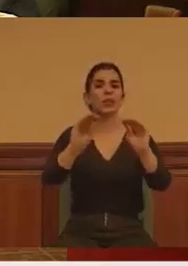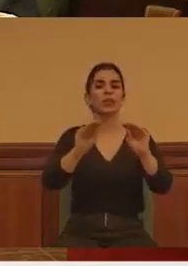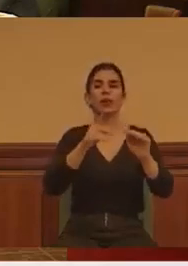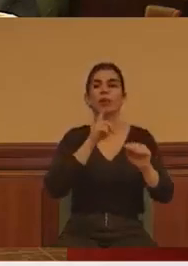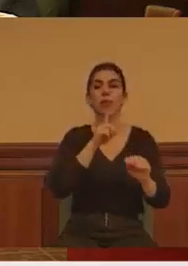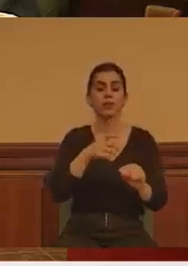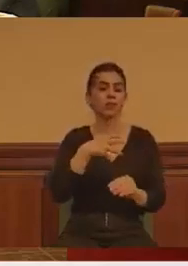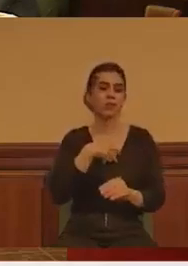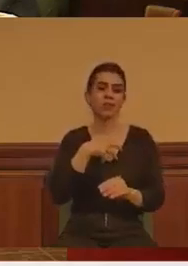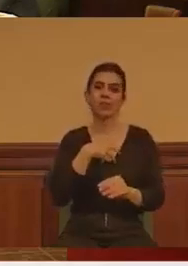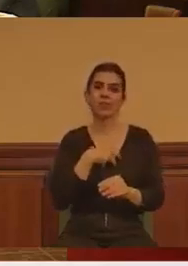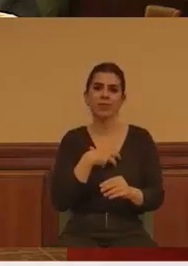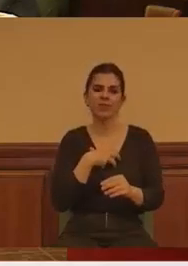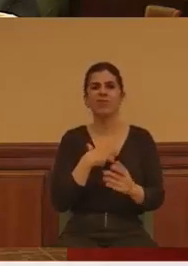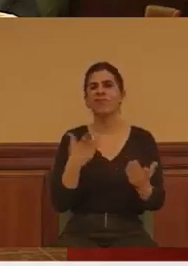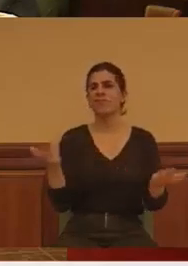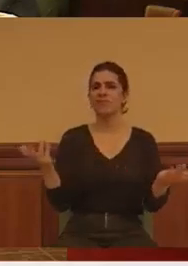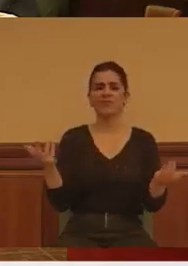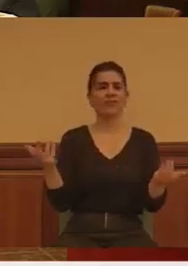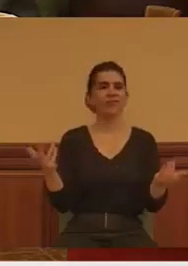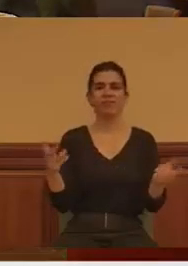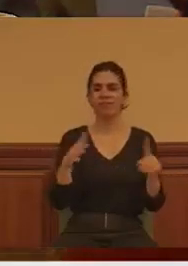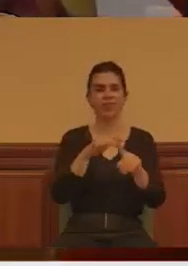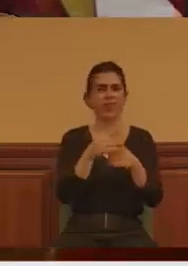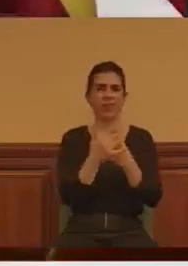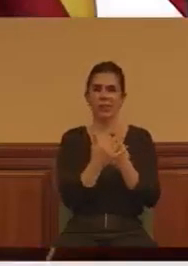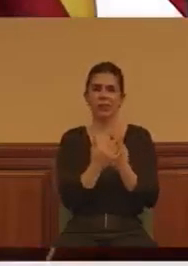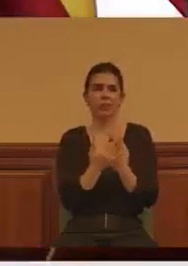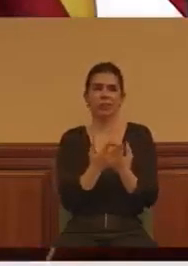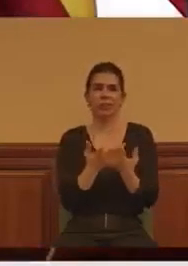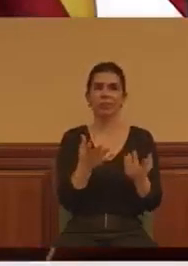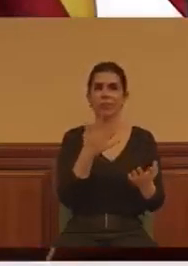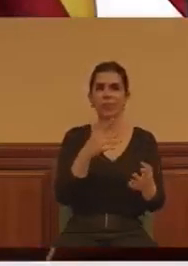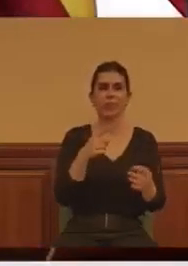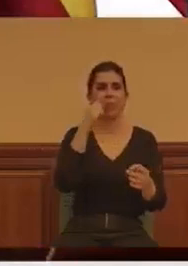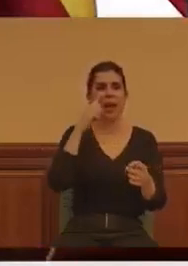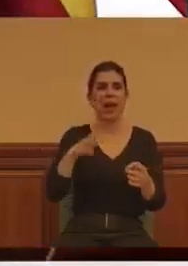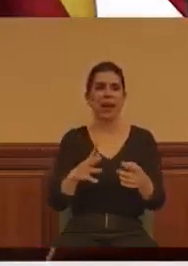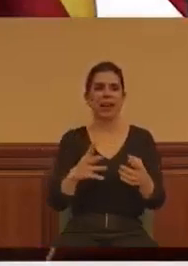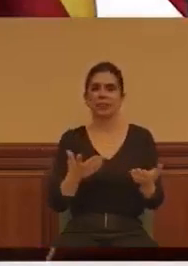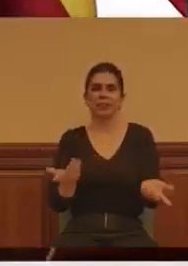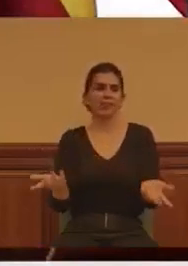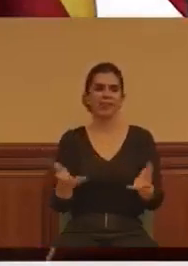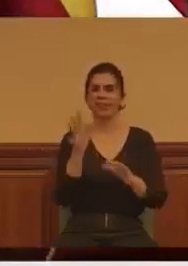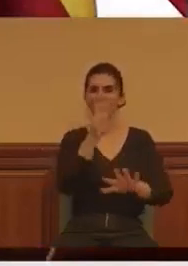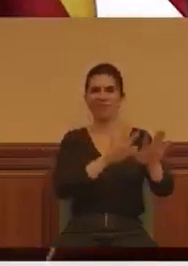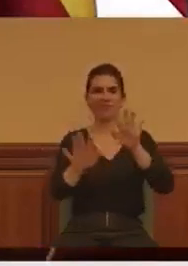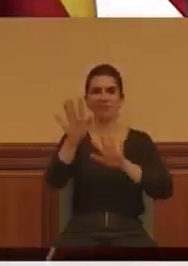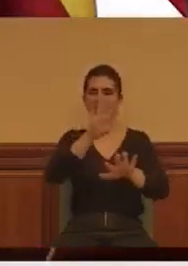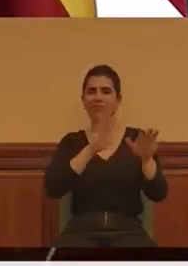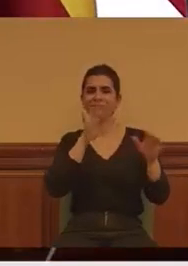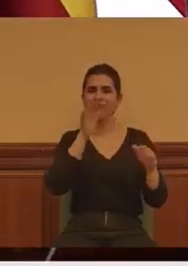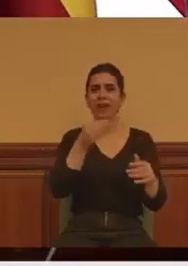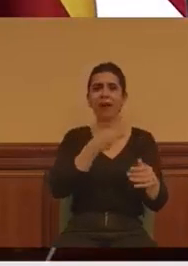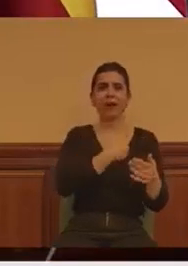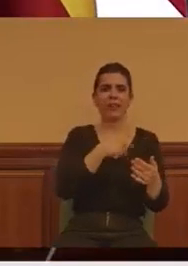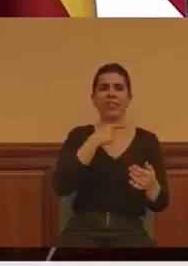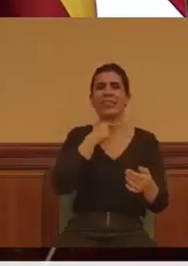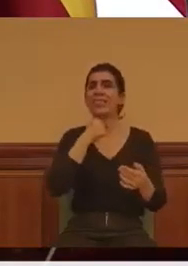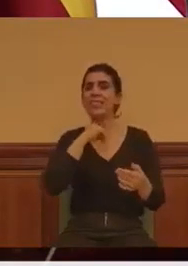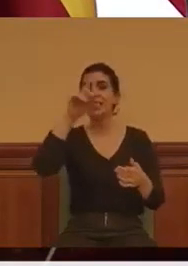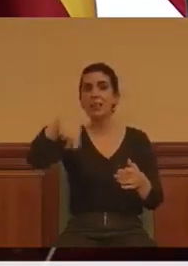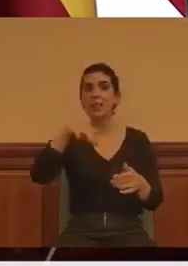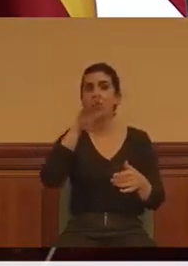irónico, a la par que tragicómico, que en el propio portal web del hospital que dirige esta